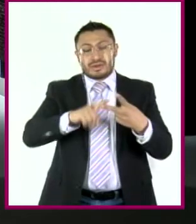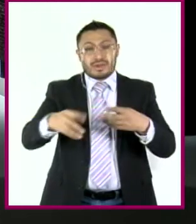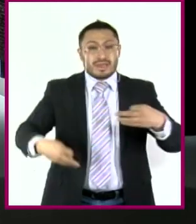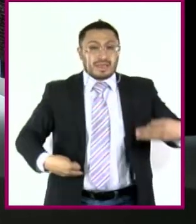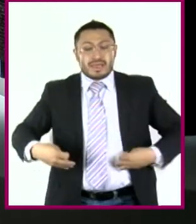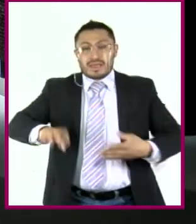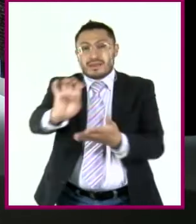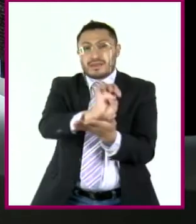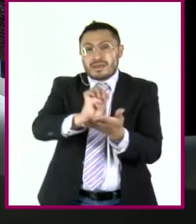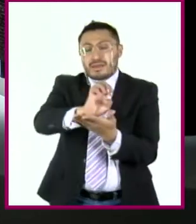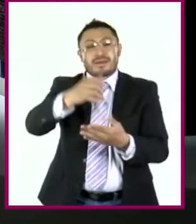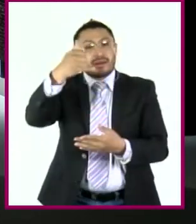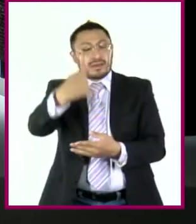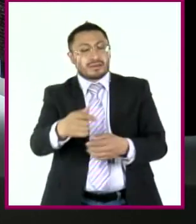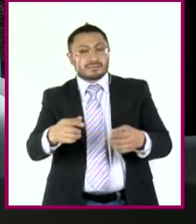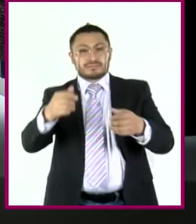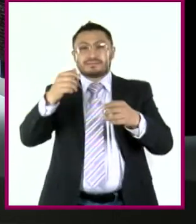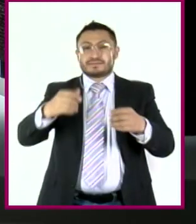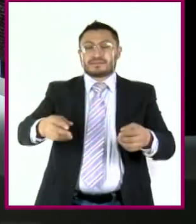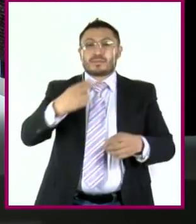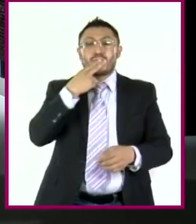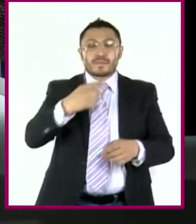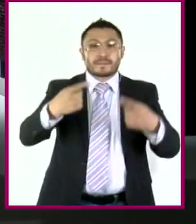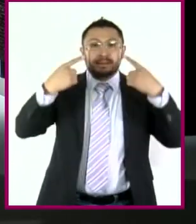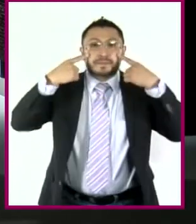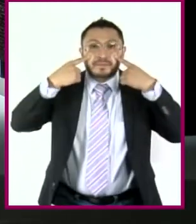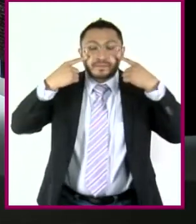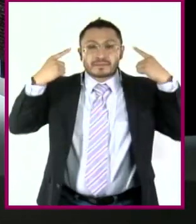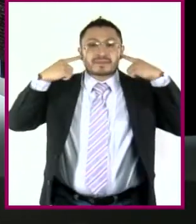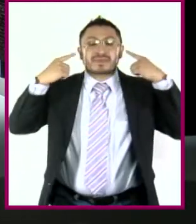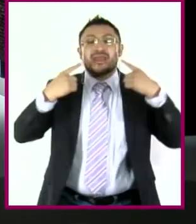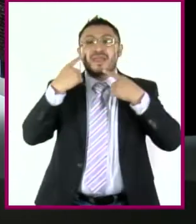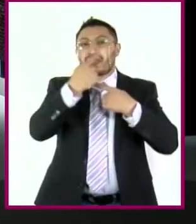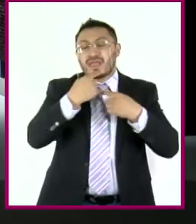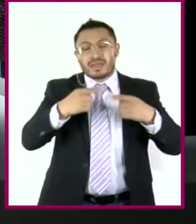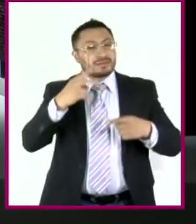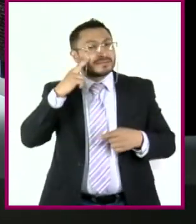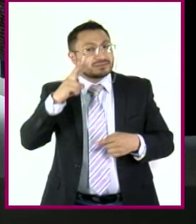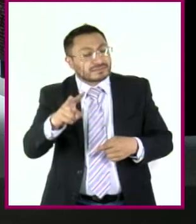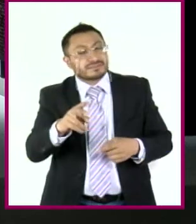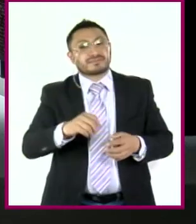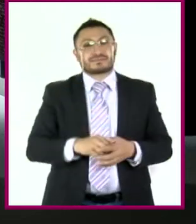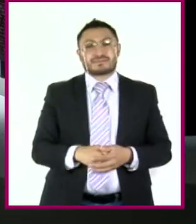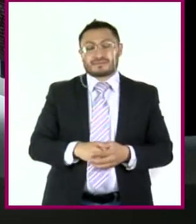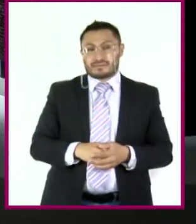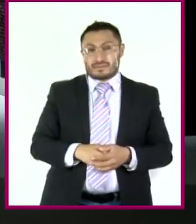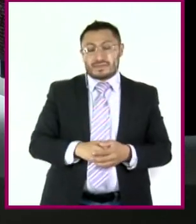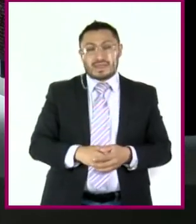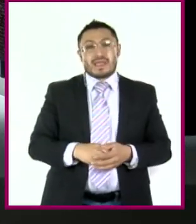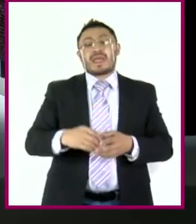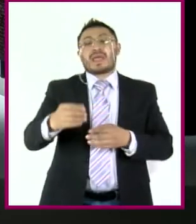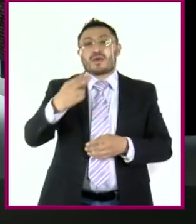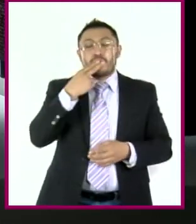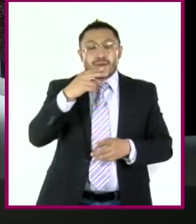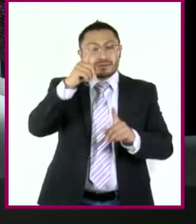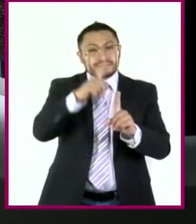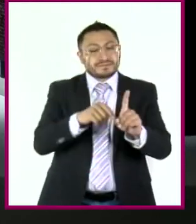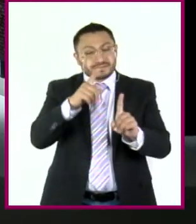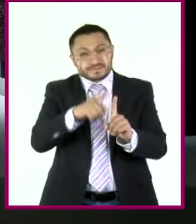determinación de sentidos. Veamos cómo. Técnica, ejercicio de la crítica,